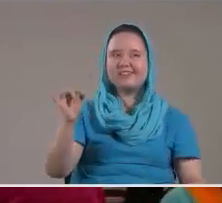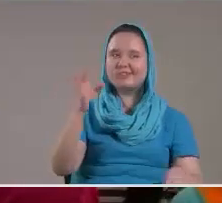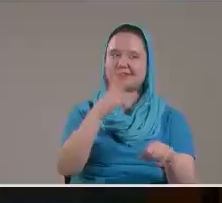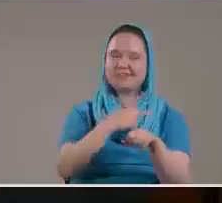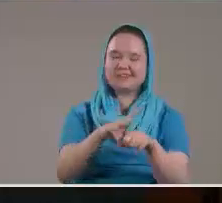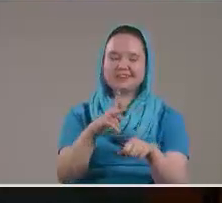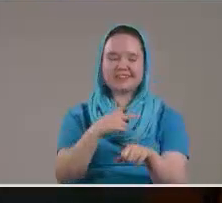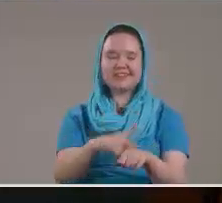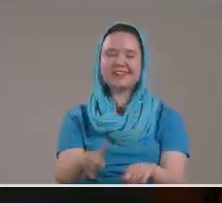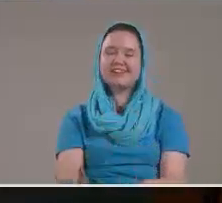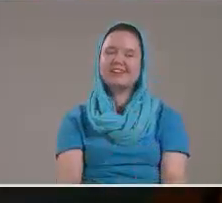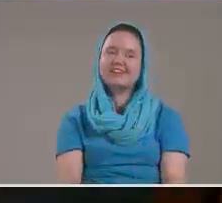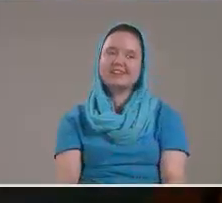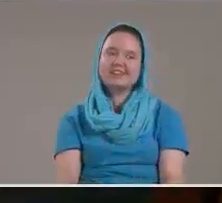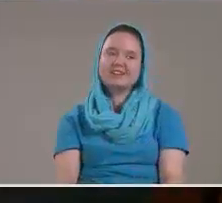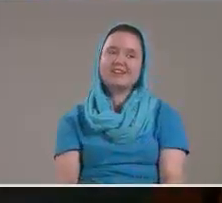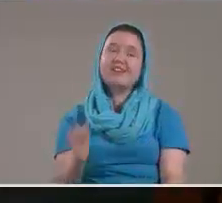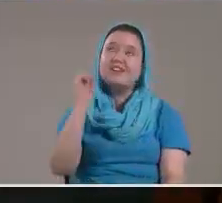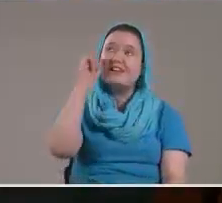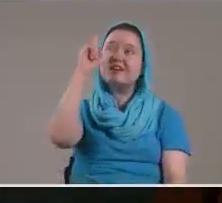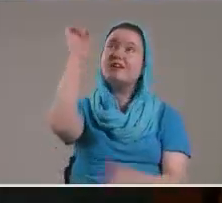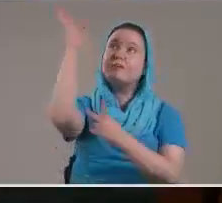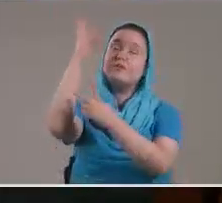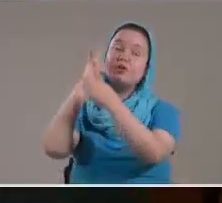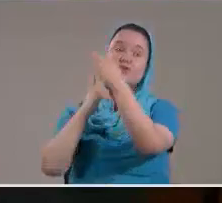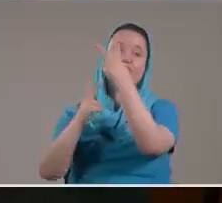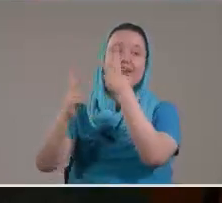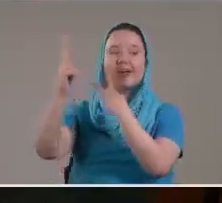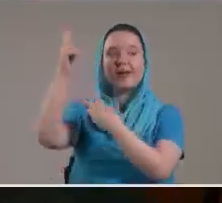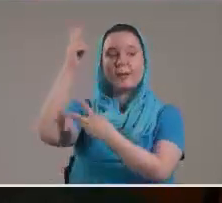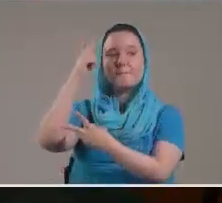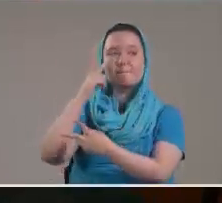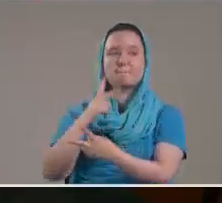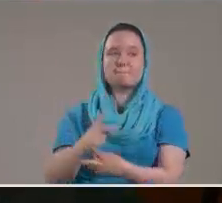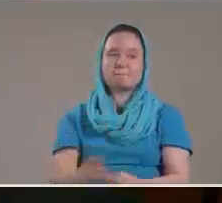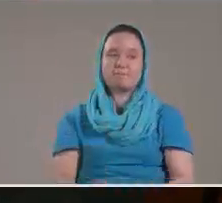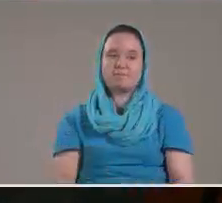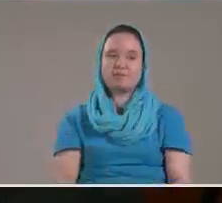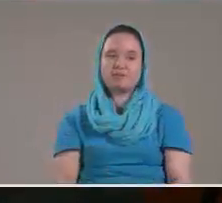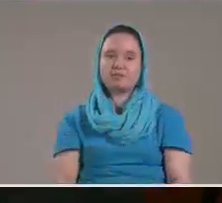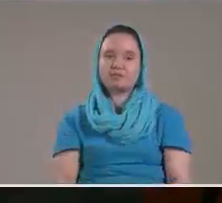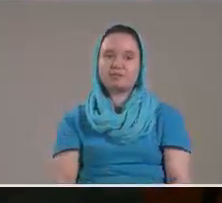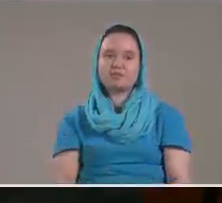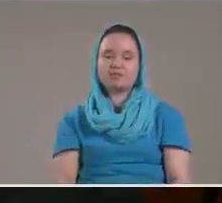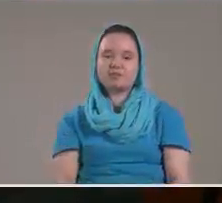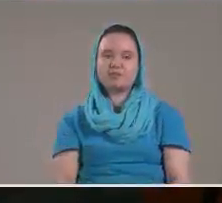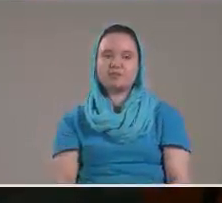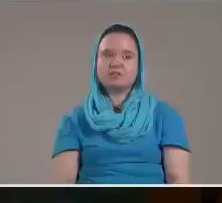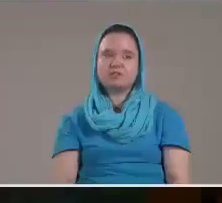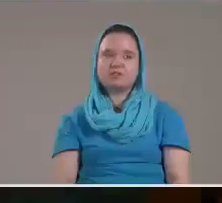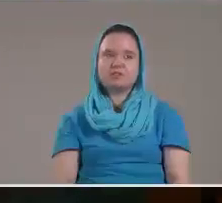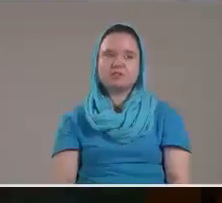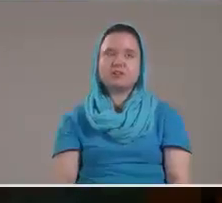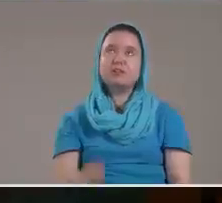volverá Oh dile Que lo estás Esperando